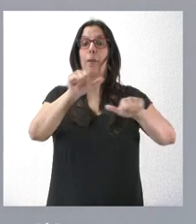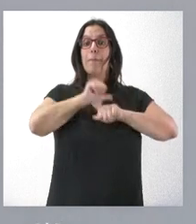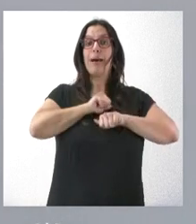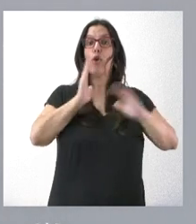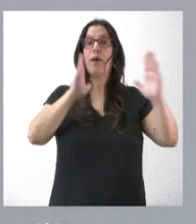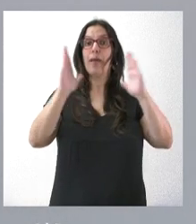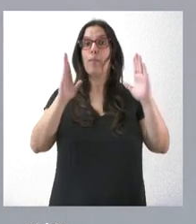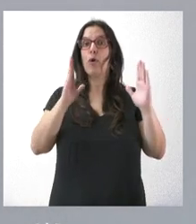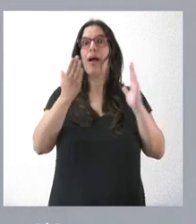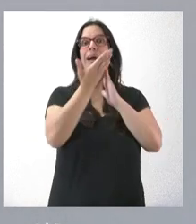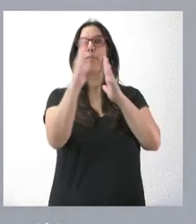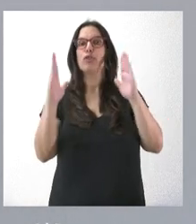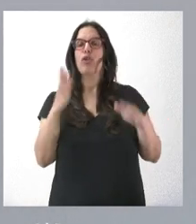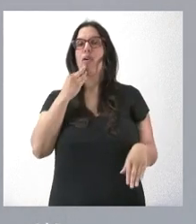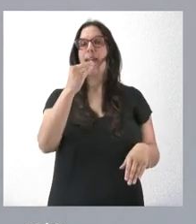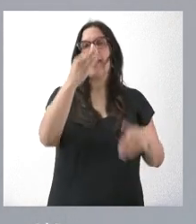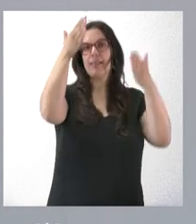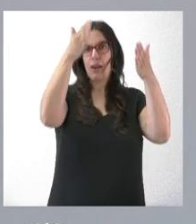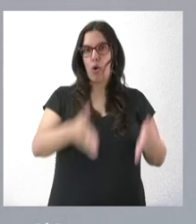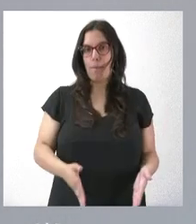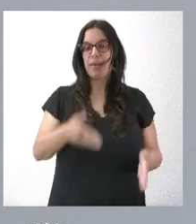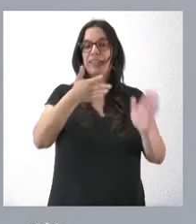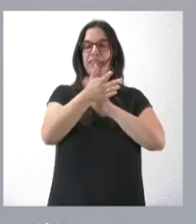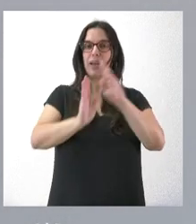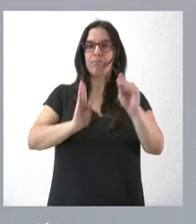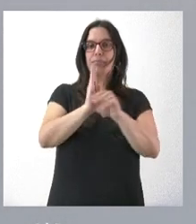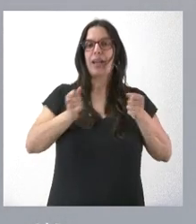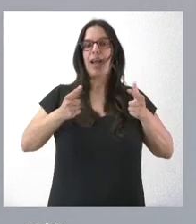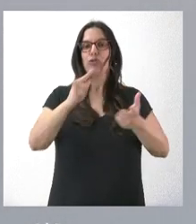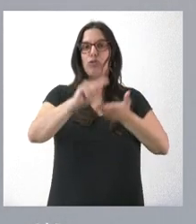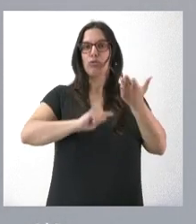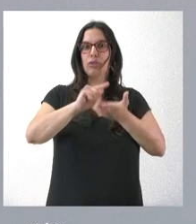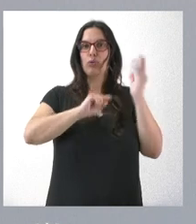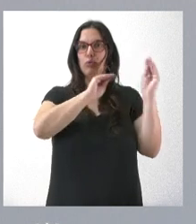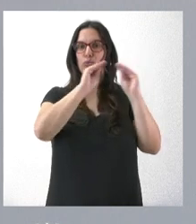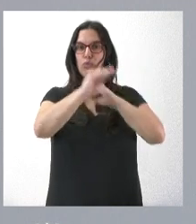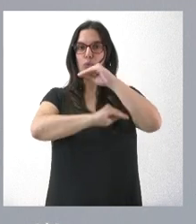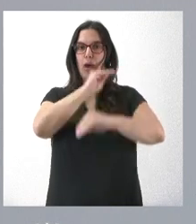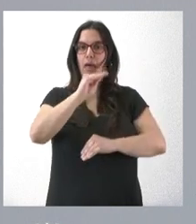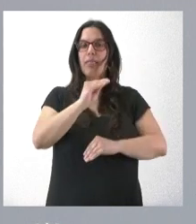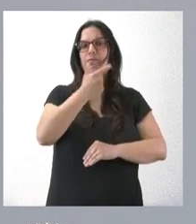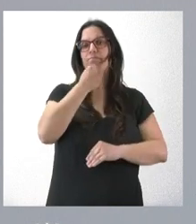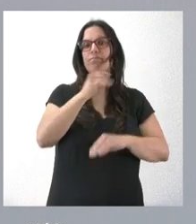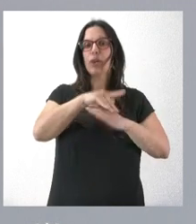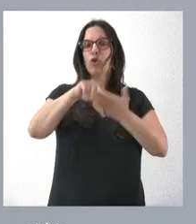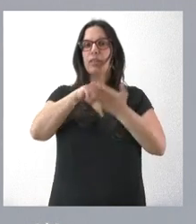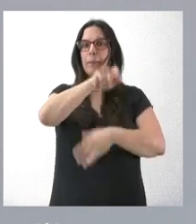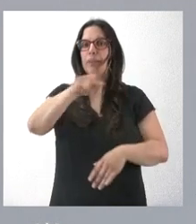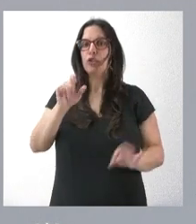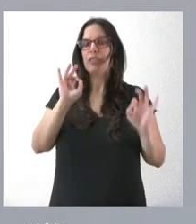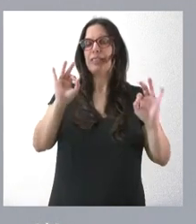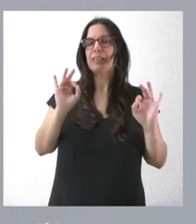cantidad que se otorga a este municipio para financiar una serie de costes laborales que va a permitir contratar una serie de personas